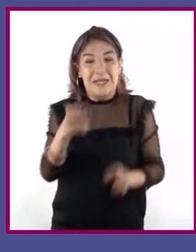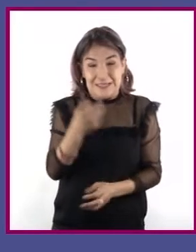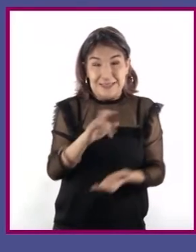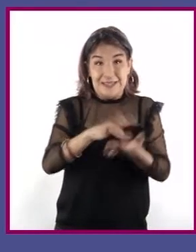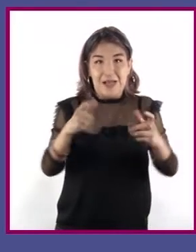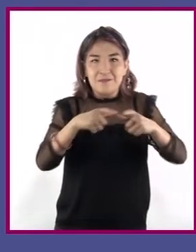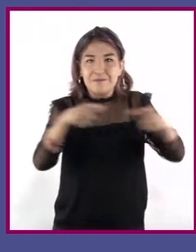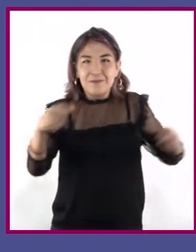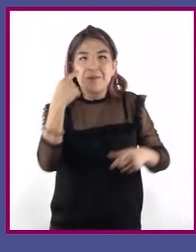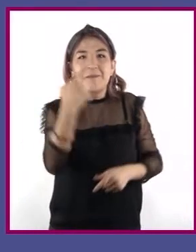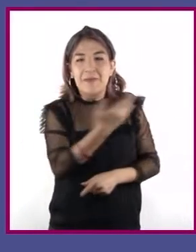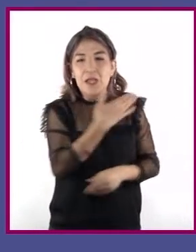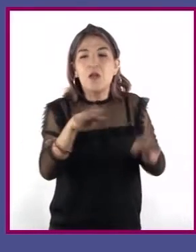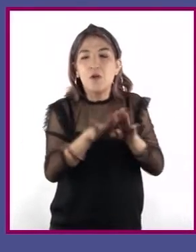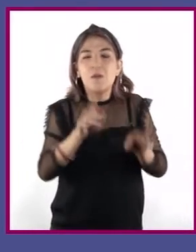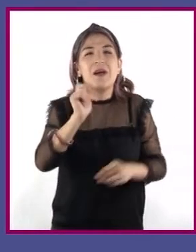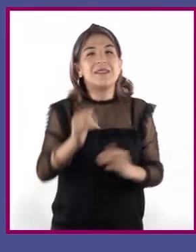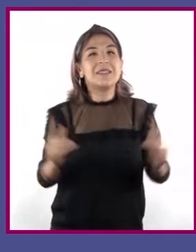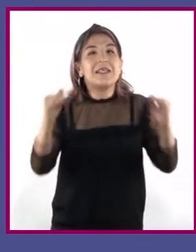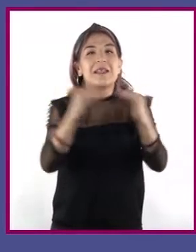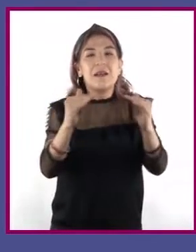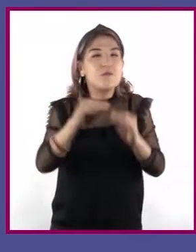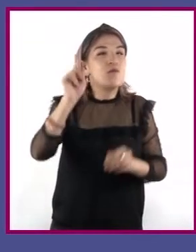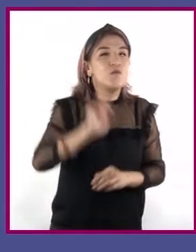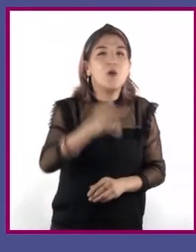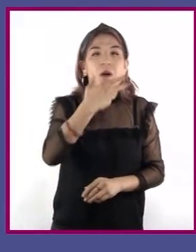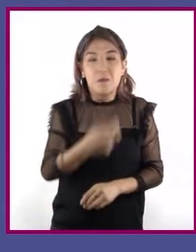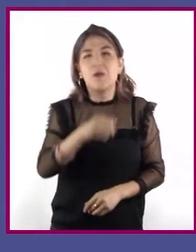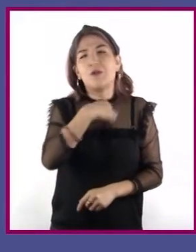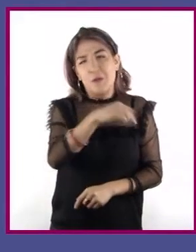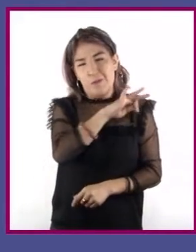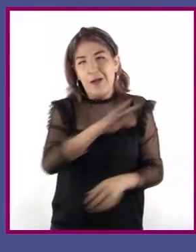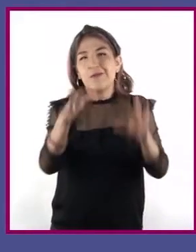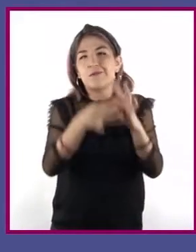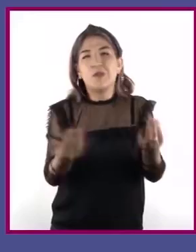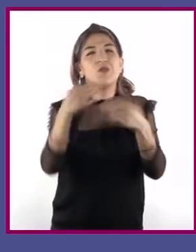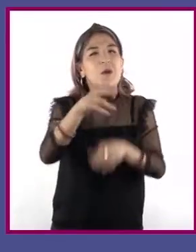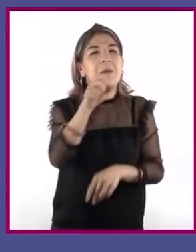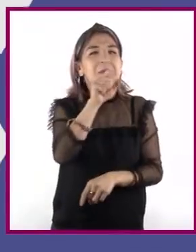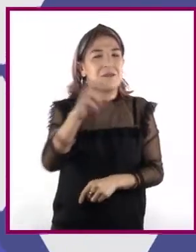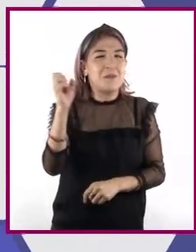conocimientos acerca de la inequidad de género y puedo opinar acerca de este tema.